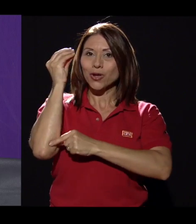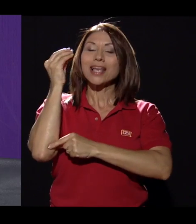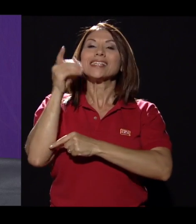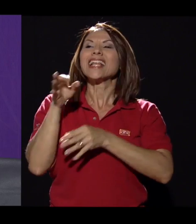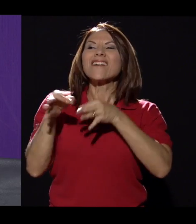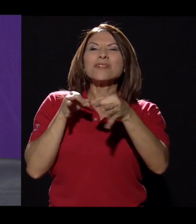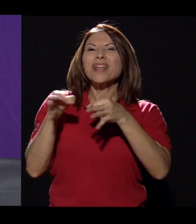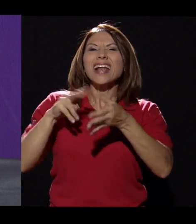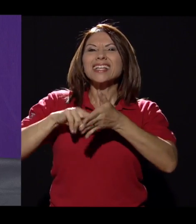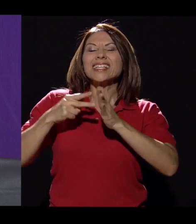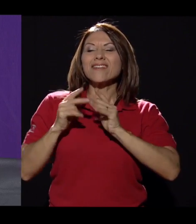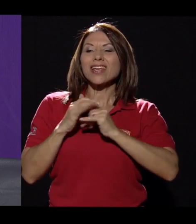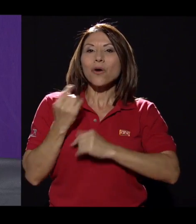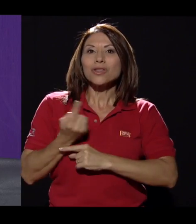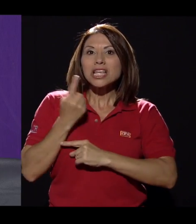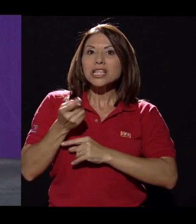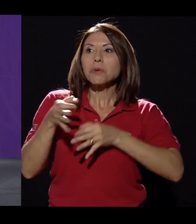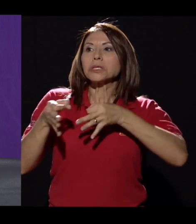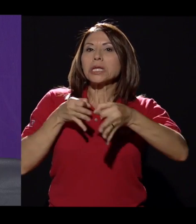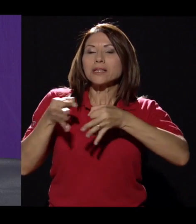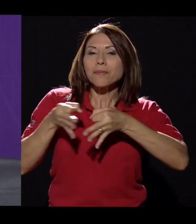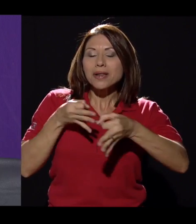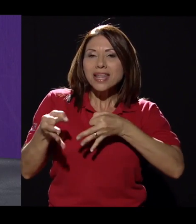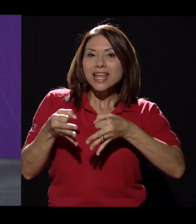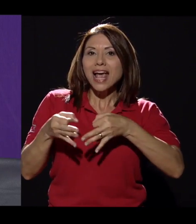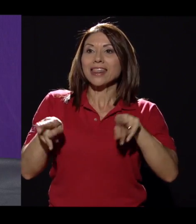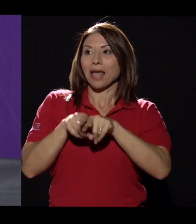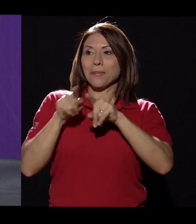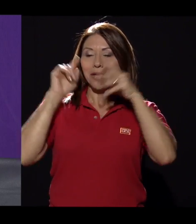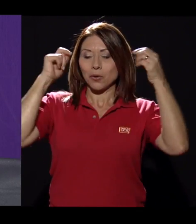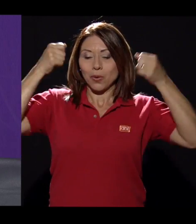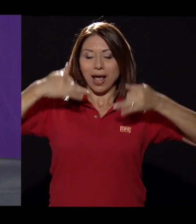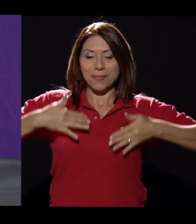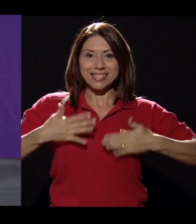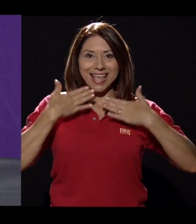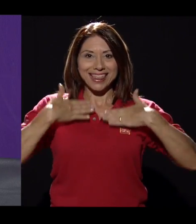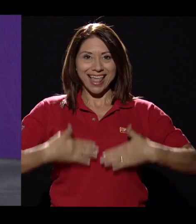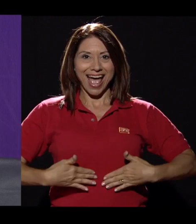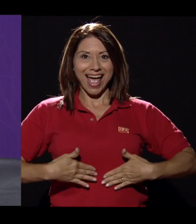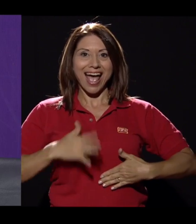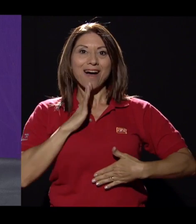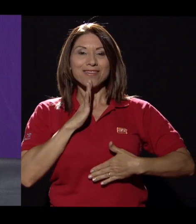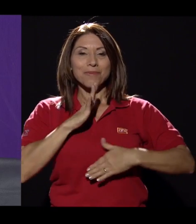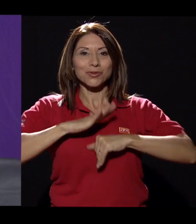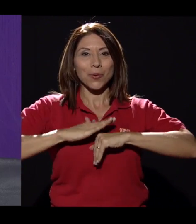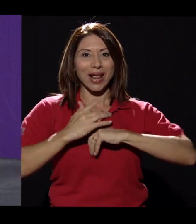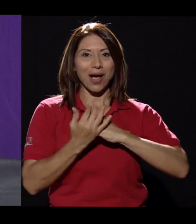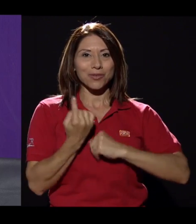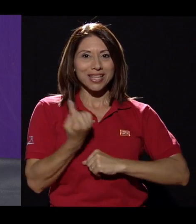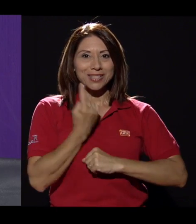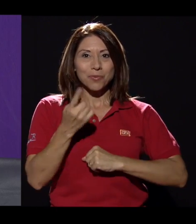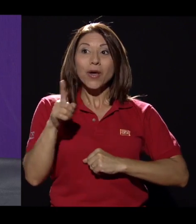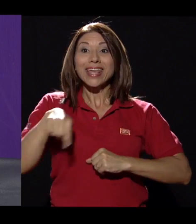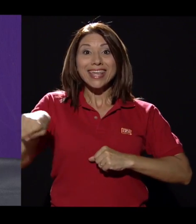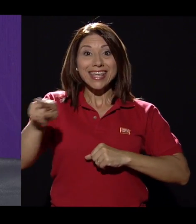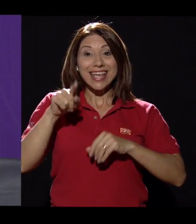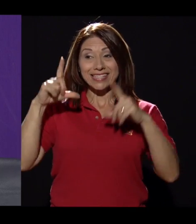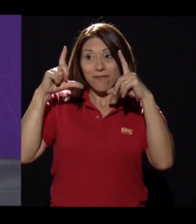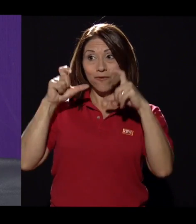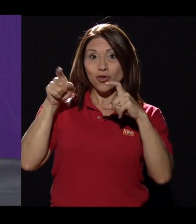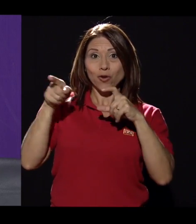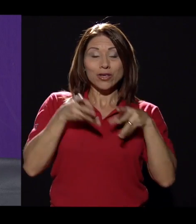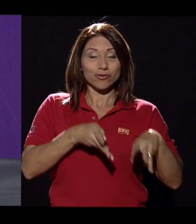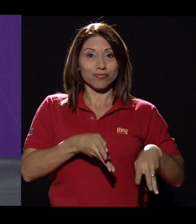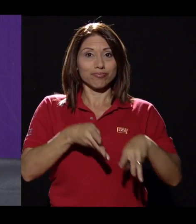autismo, se le toma una foto con nuestra camiseta, hablemos del autismo y ellos la van a compartir en el Facebook de ellos, entonces va a